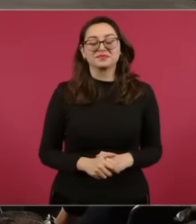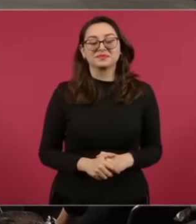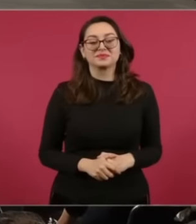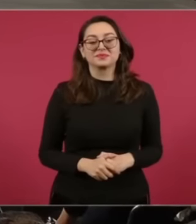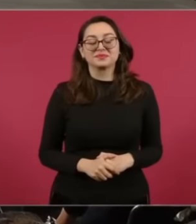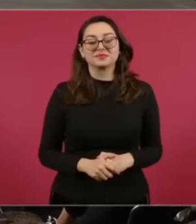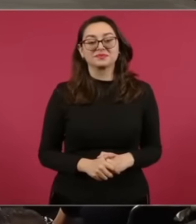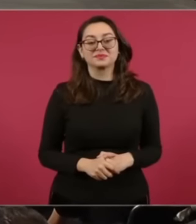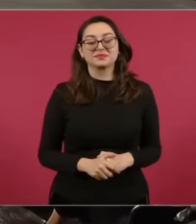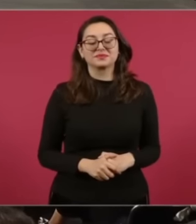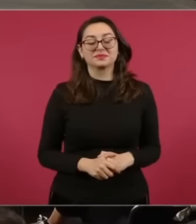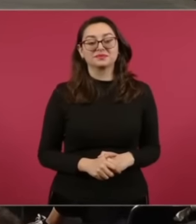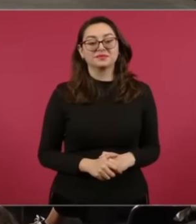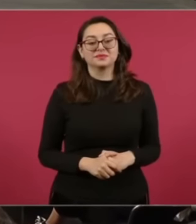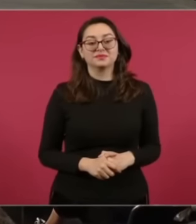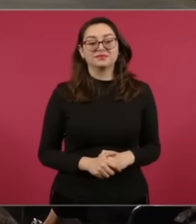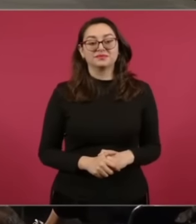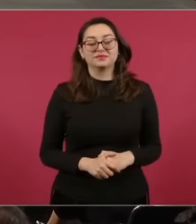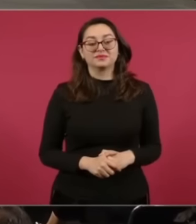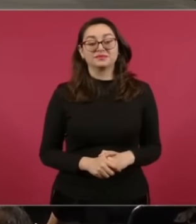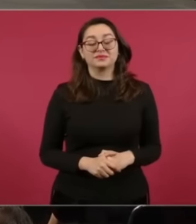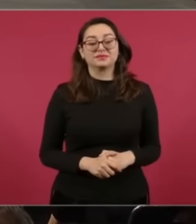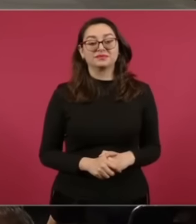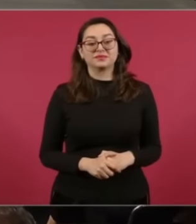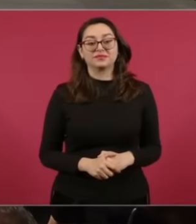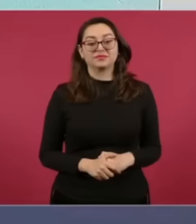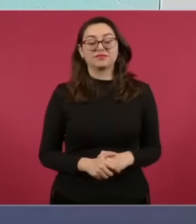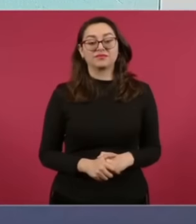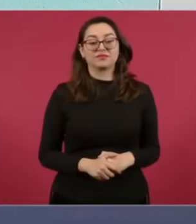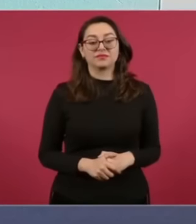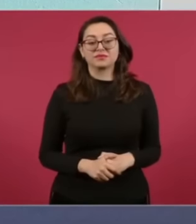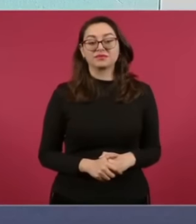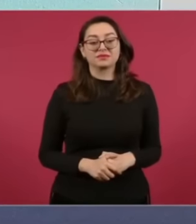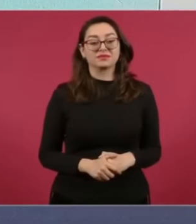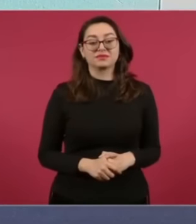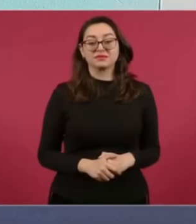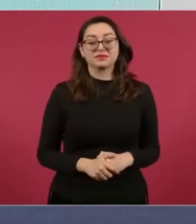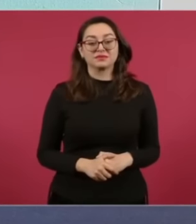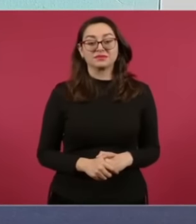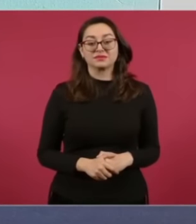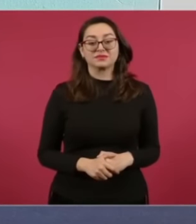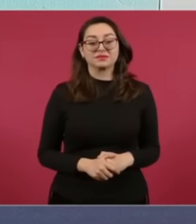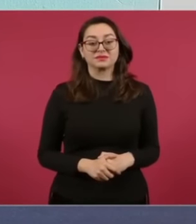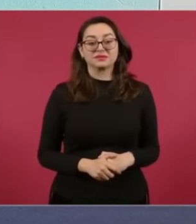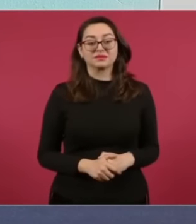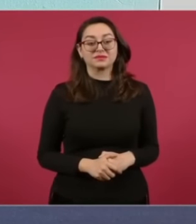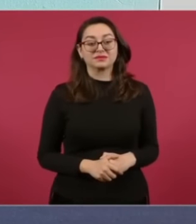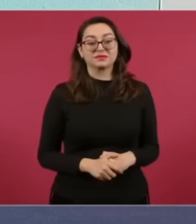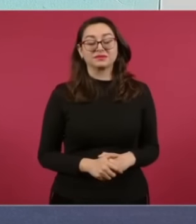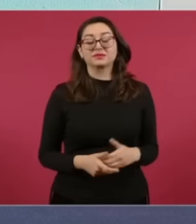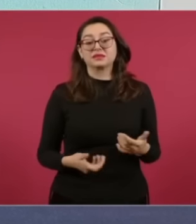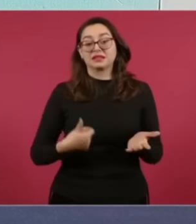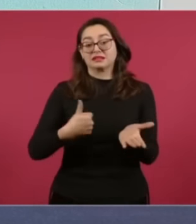Siete 20% De los Registros Civil